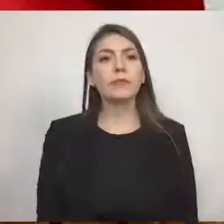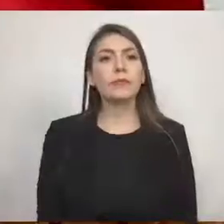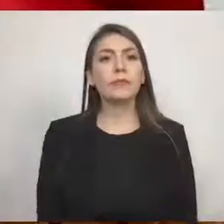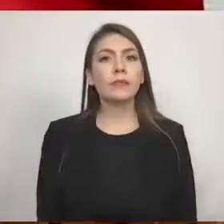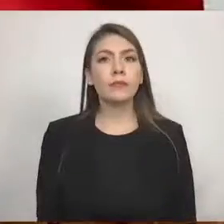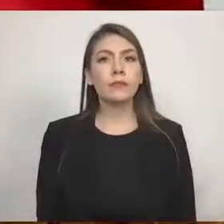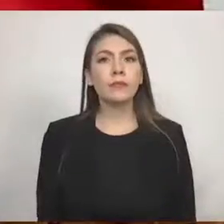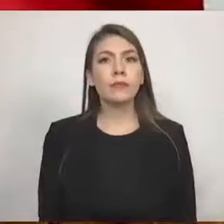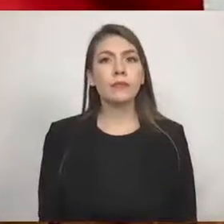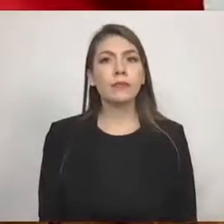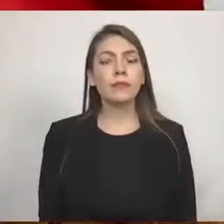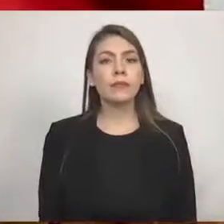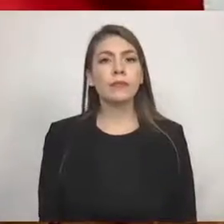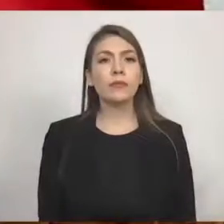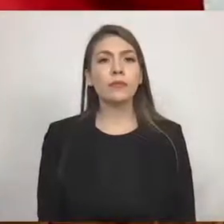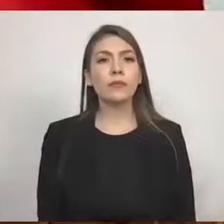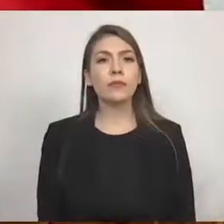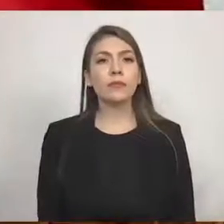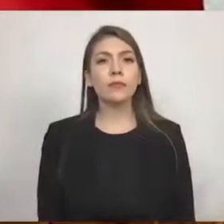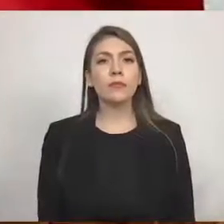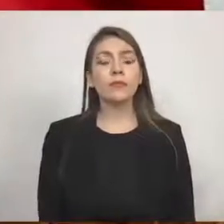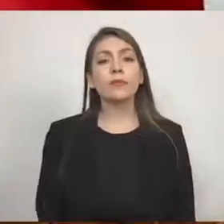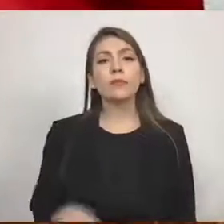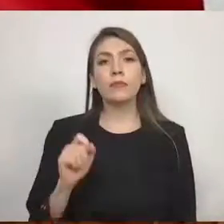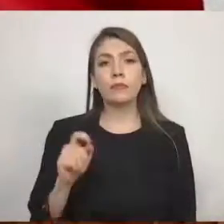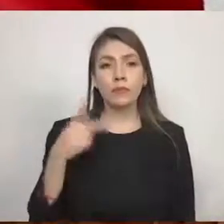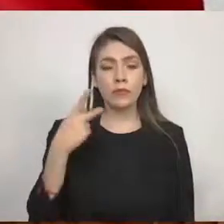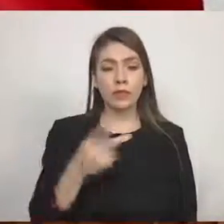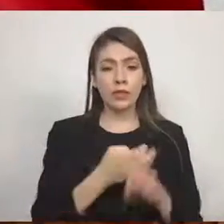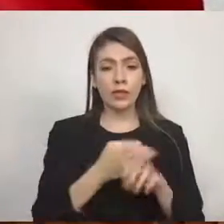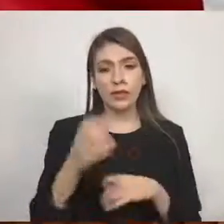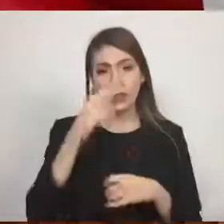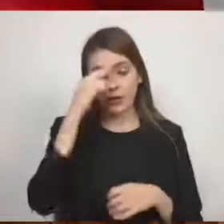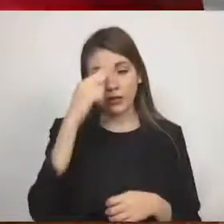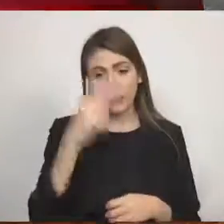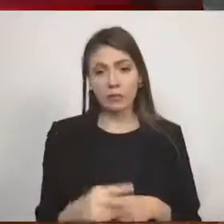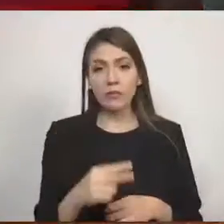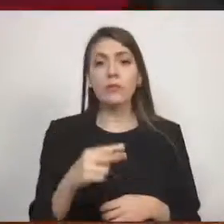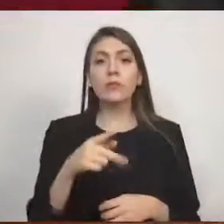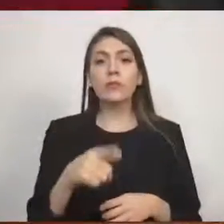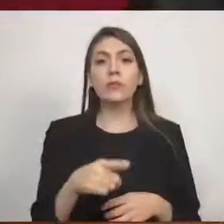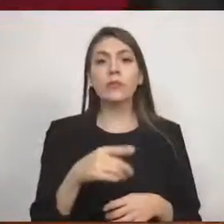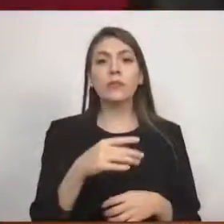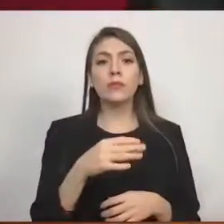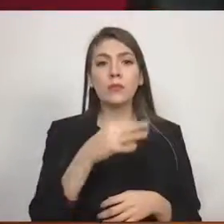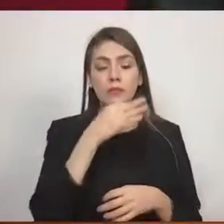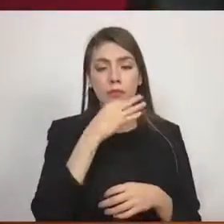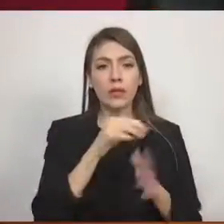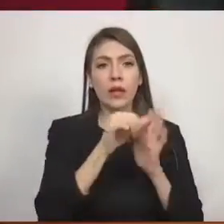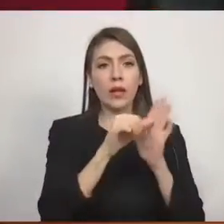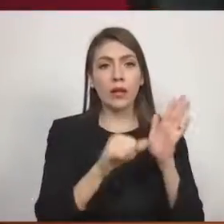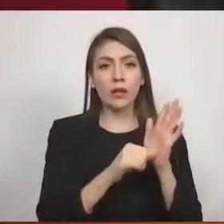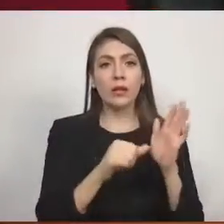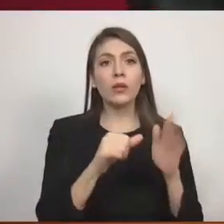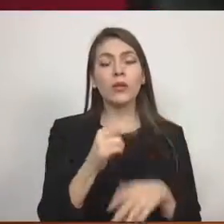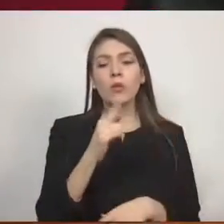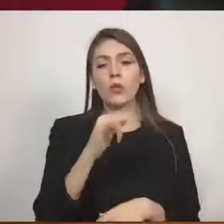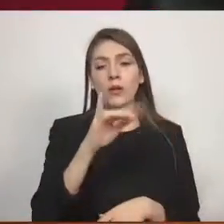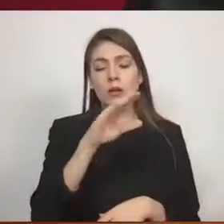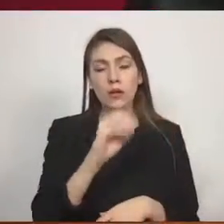honorable sexagésima legislatura del Estado de México decreta. Artículo único. Se designa al